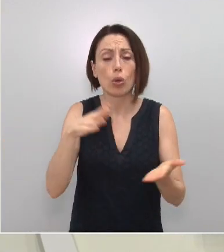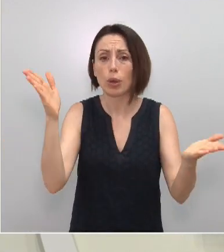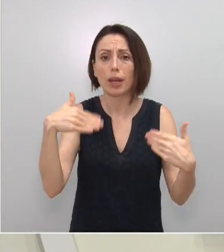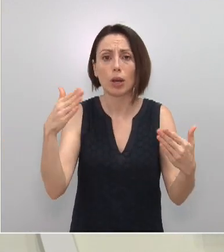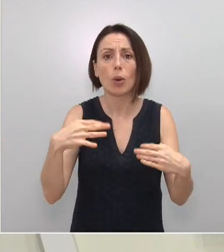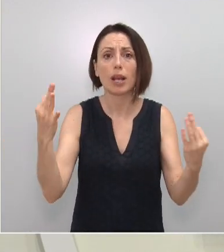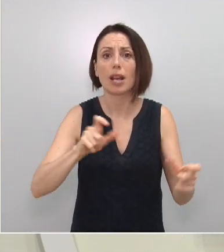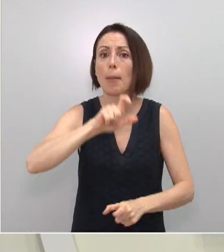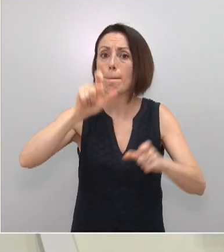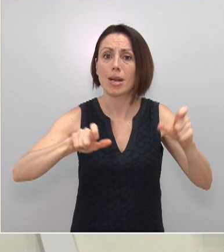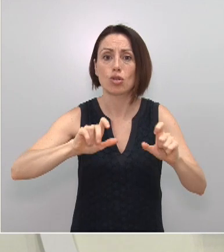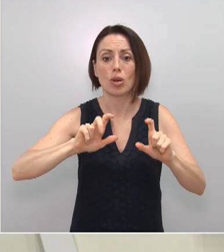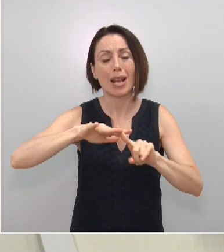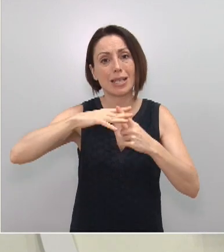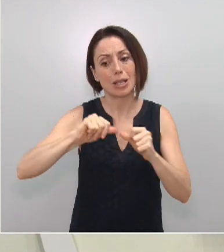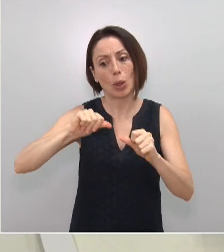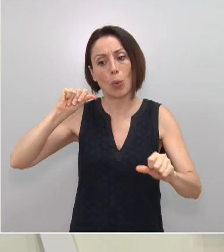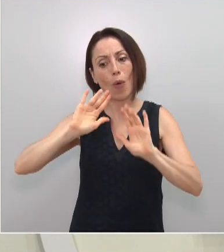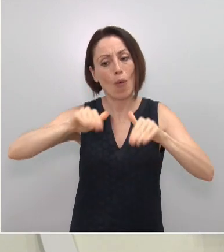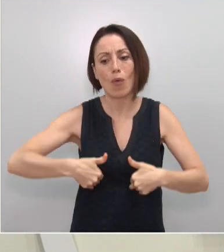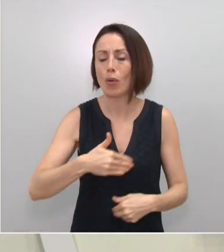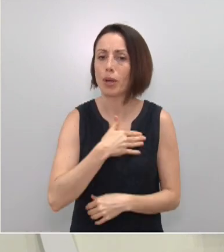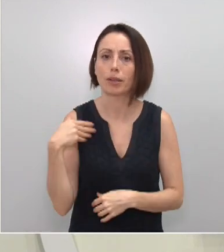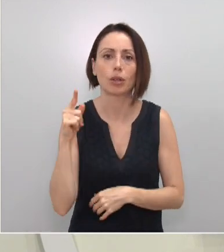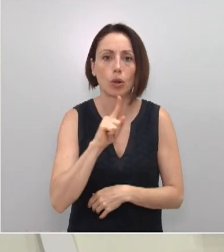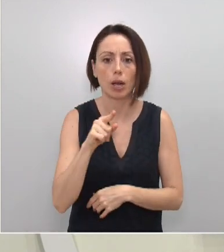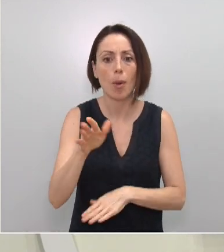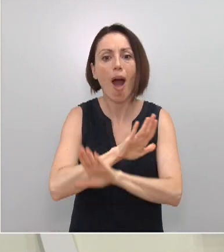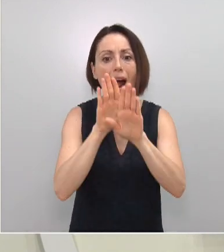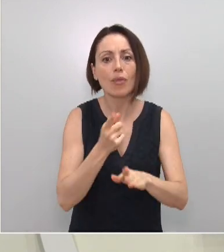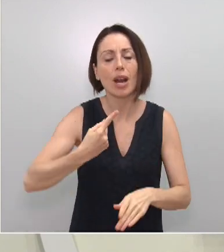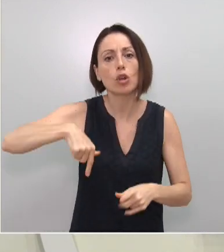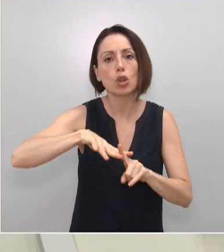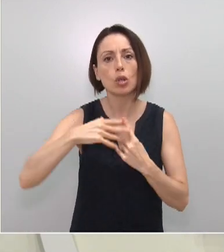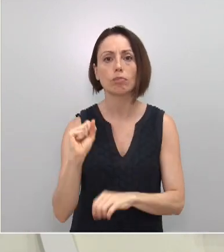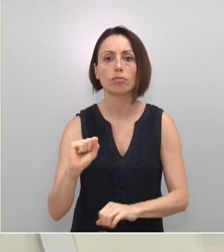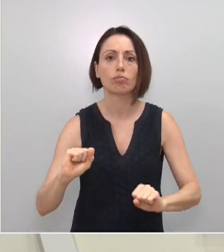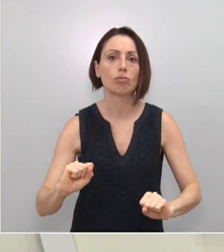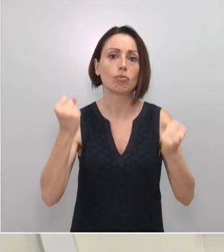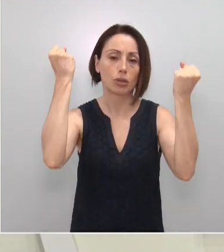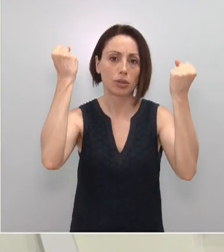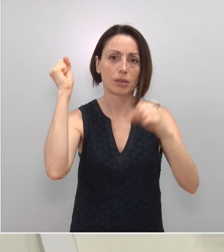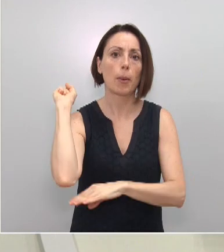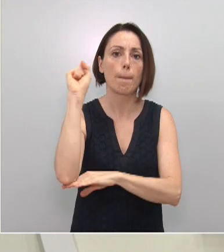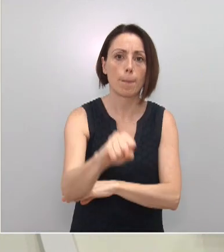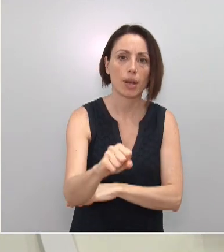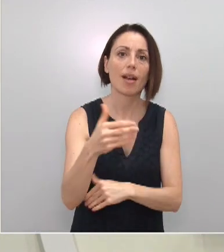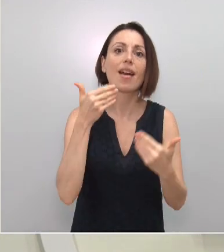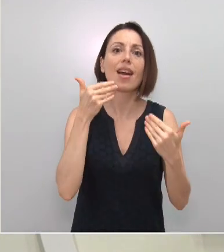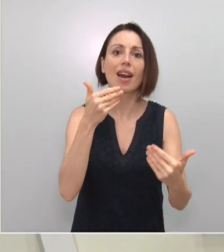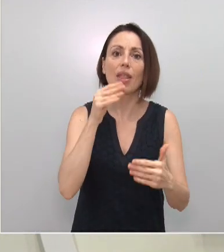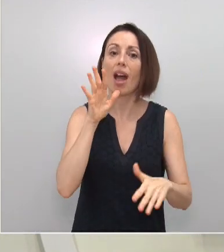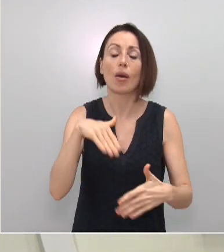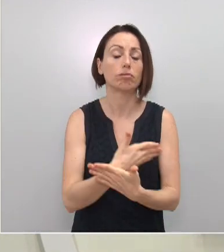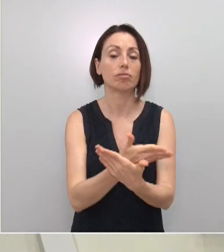de que nadie quiere volver atrás. Ganaremos esta batalla. Muchas gracias. Y ahora sí quedamos a su